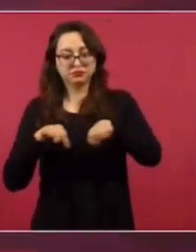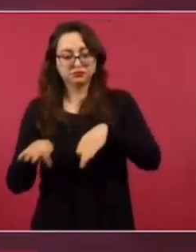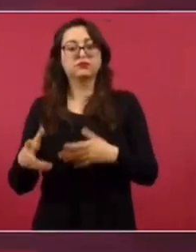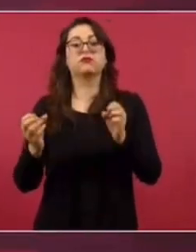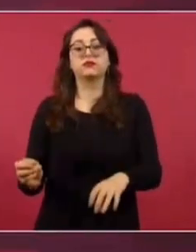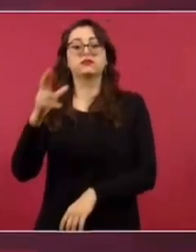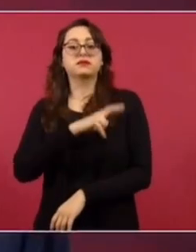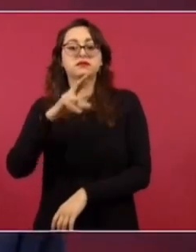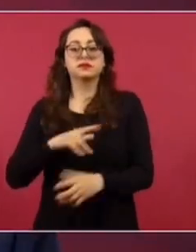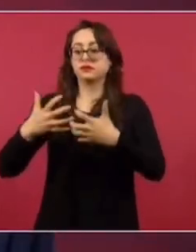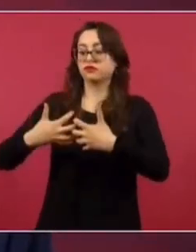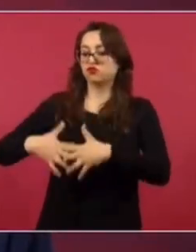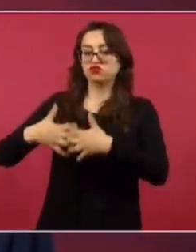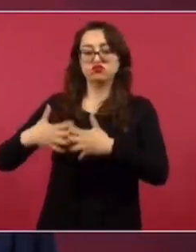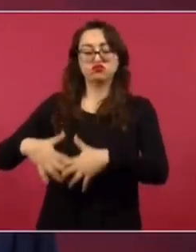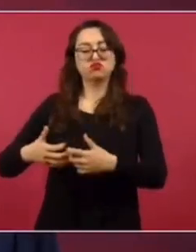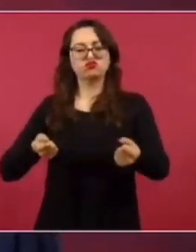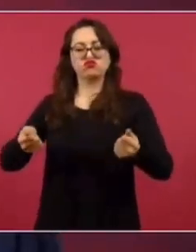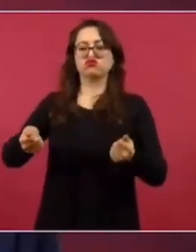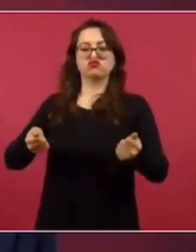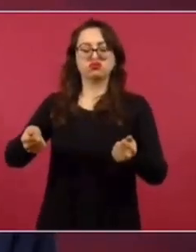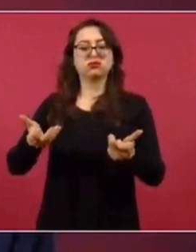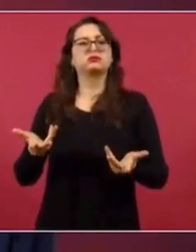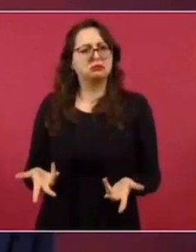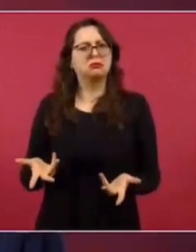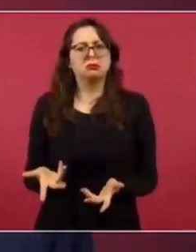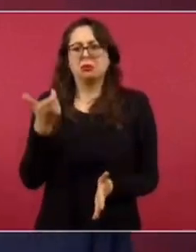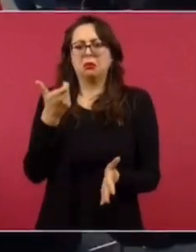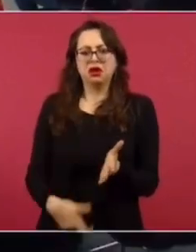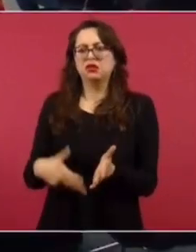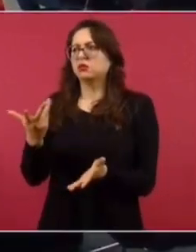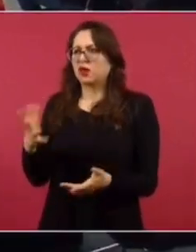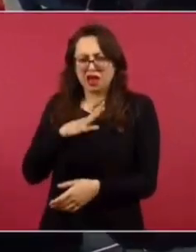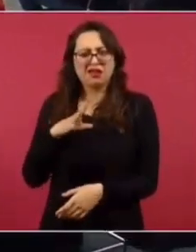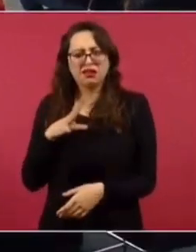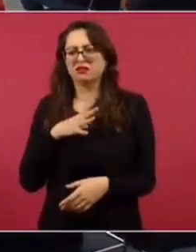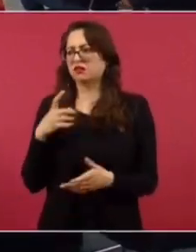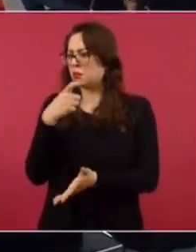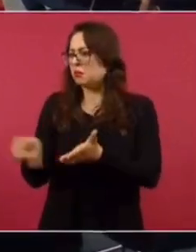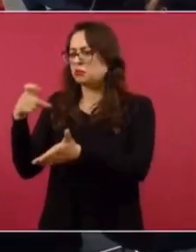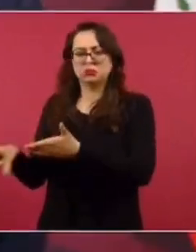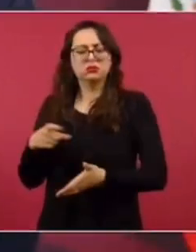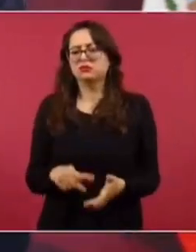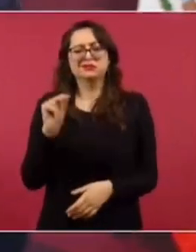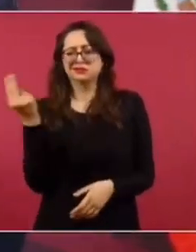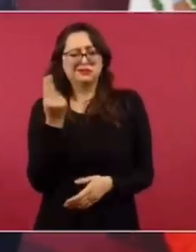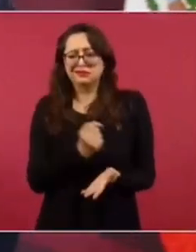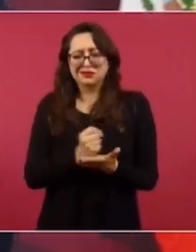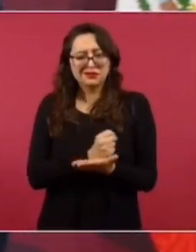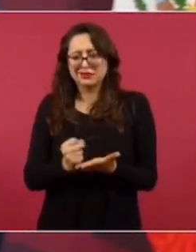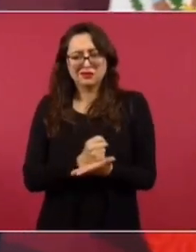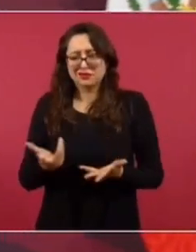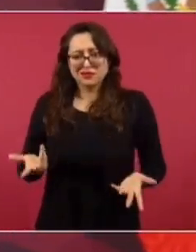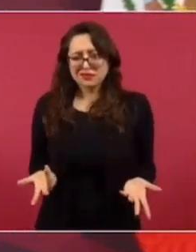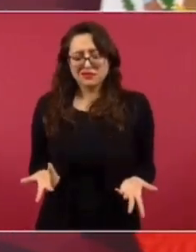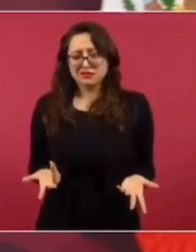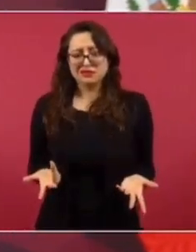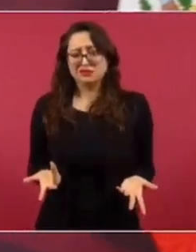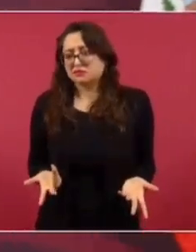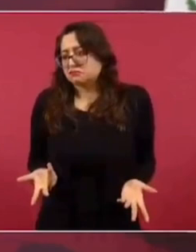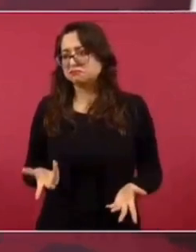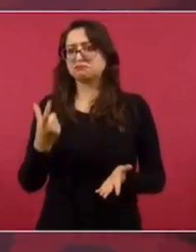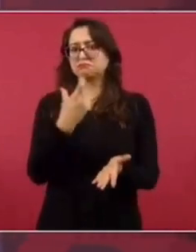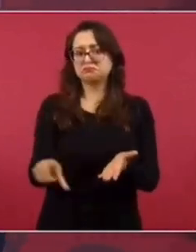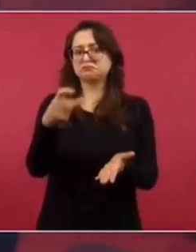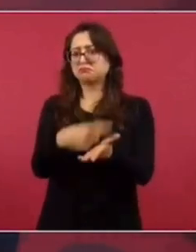tractor, consigue la semilla, consigue el